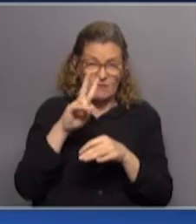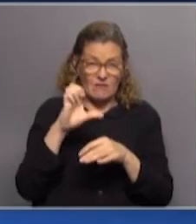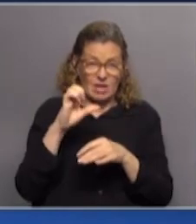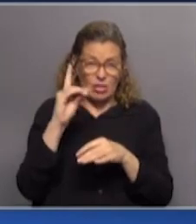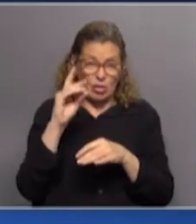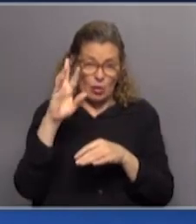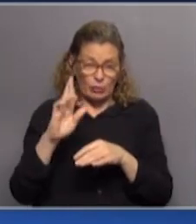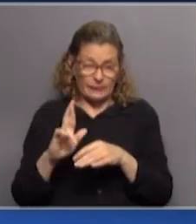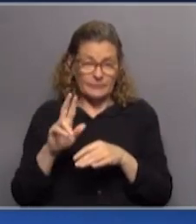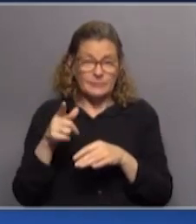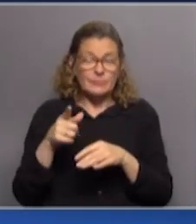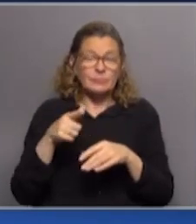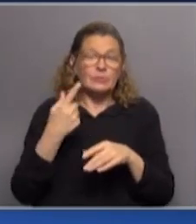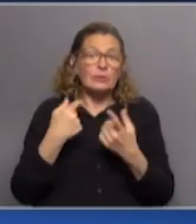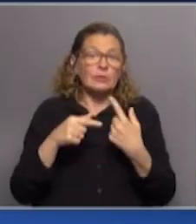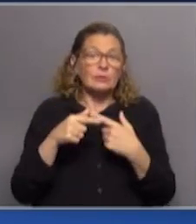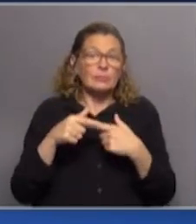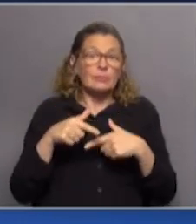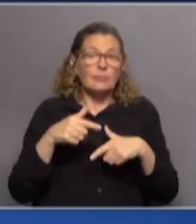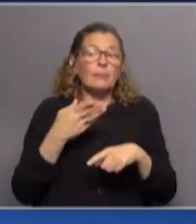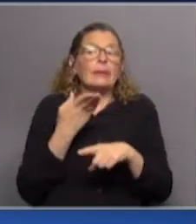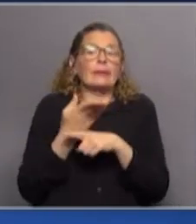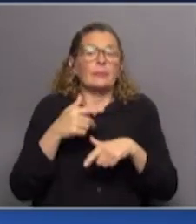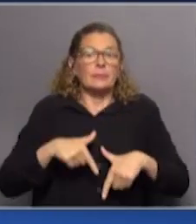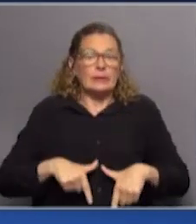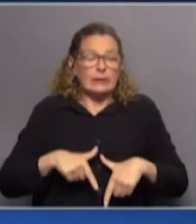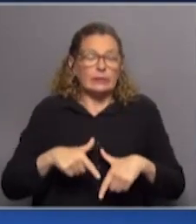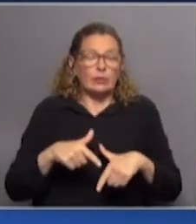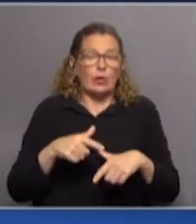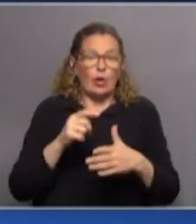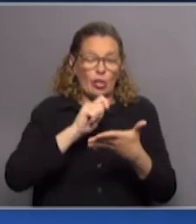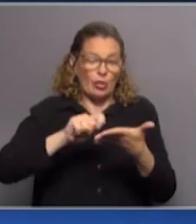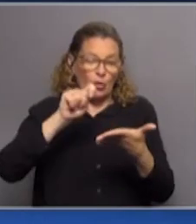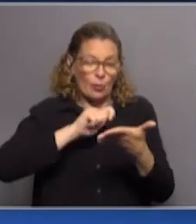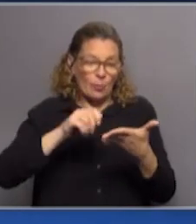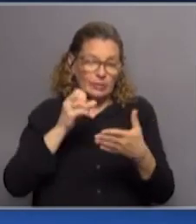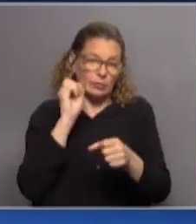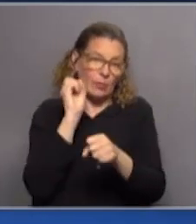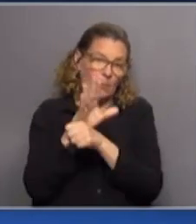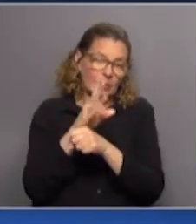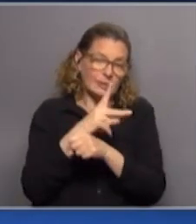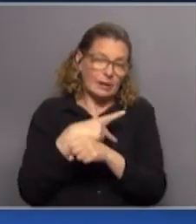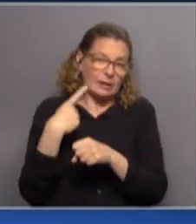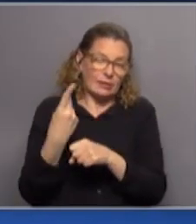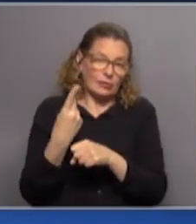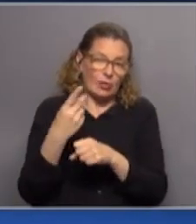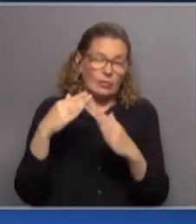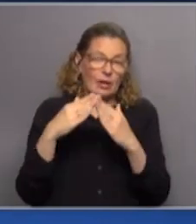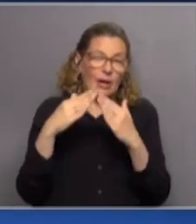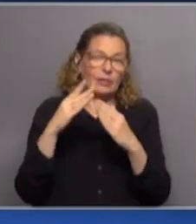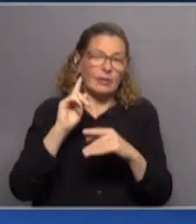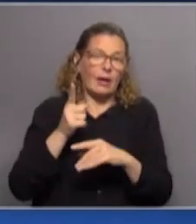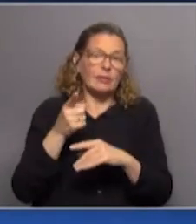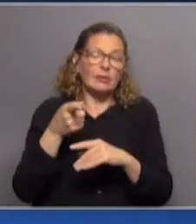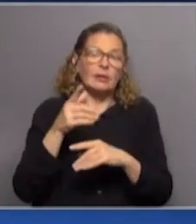pretender, como el ministro pretendió en el documento que le manda a la dirección de Casa de Galicia diciendo